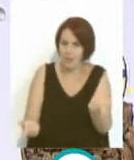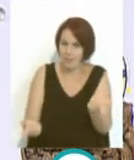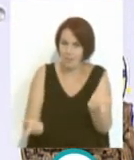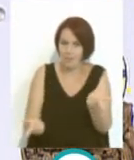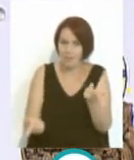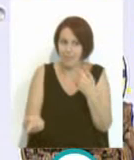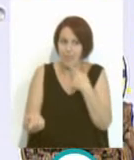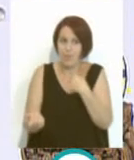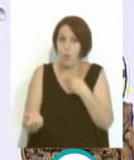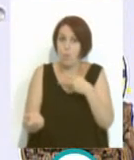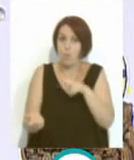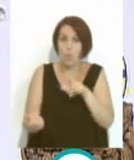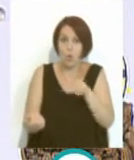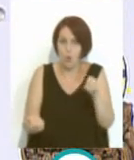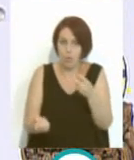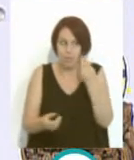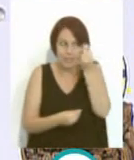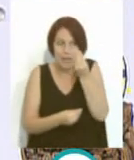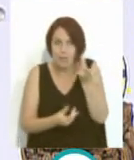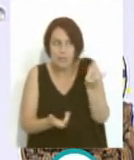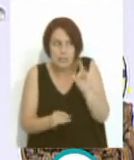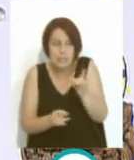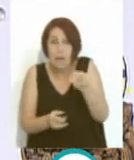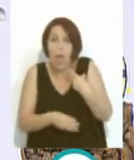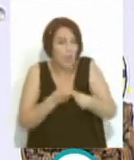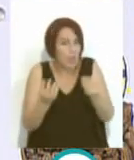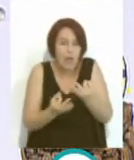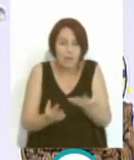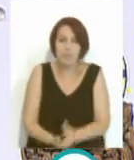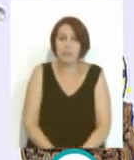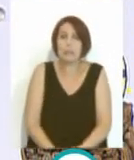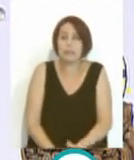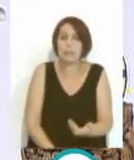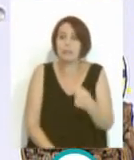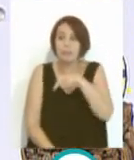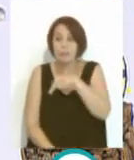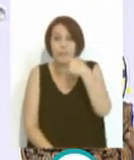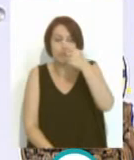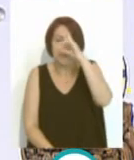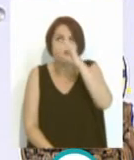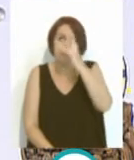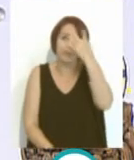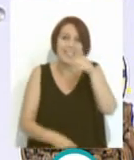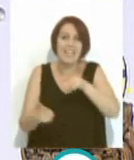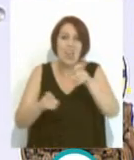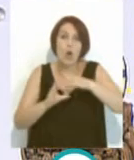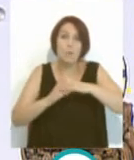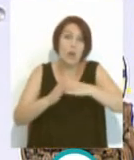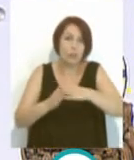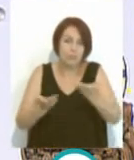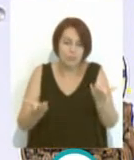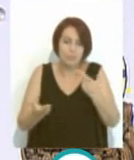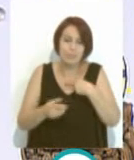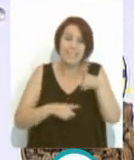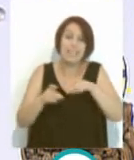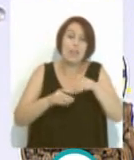ya me dijo Bullo, que yo a estos niños se lo están creyendo ya y esto hay que hacerlo. Y a Bullo le ocurrió la idea de hacer una selección portuense. Entonces, se va a